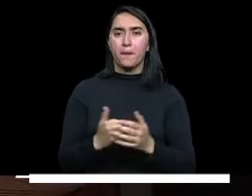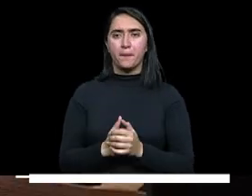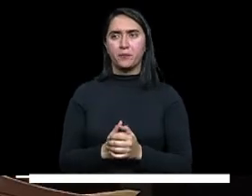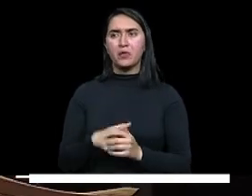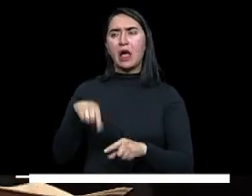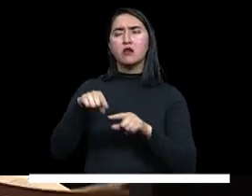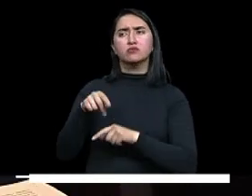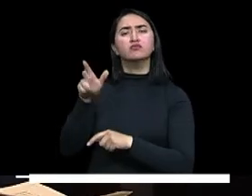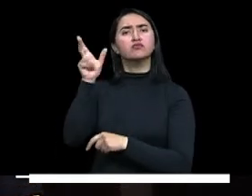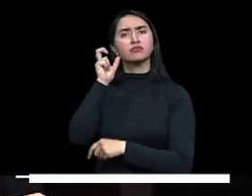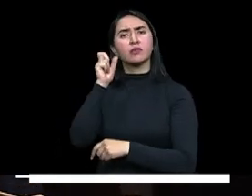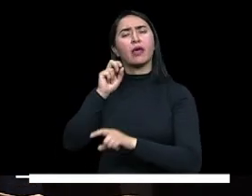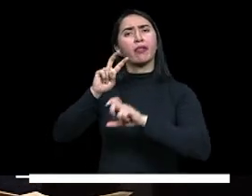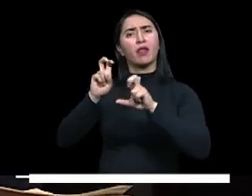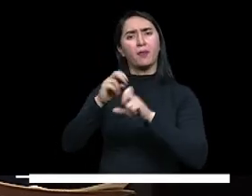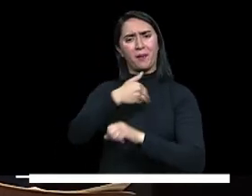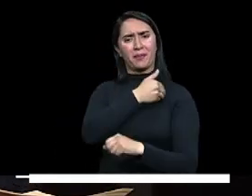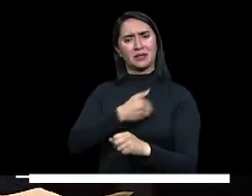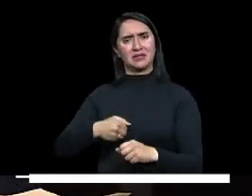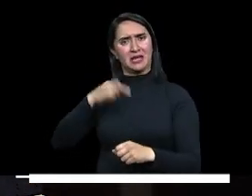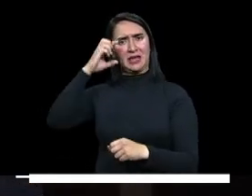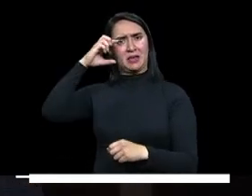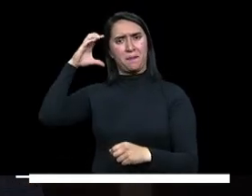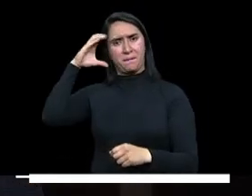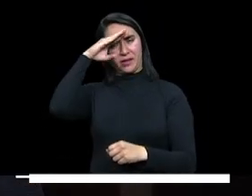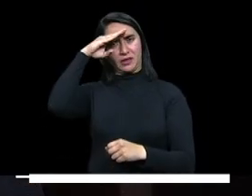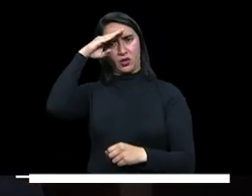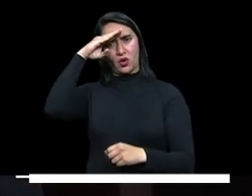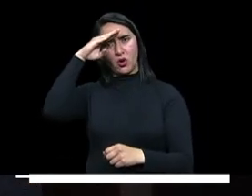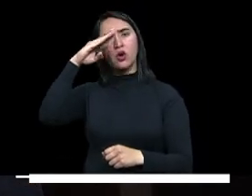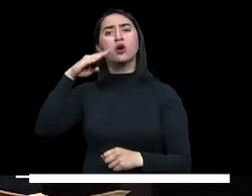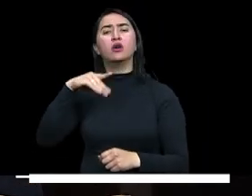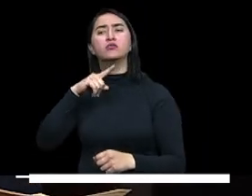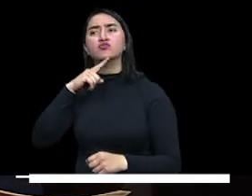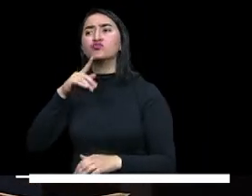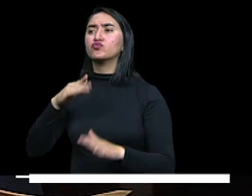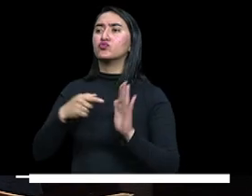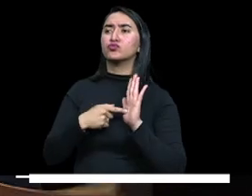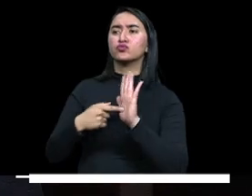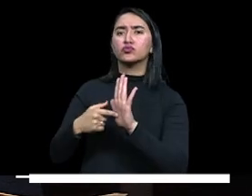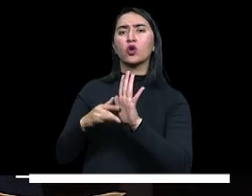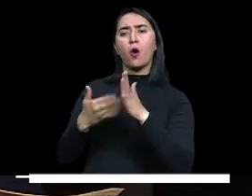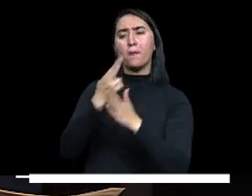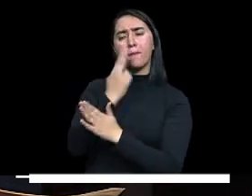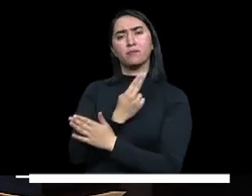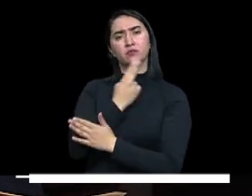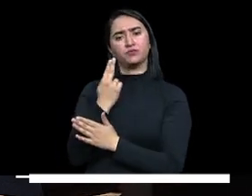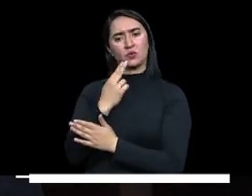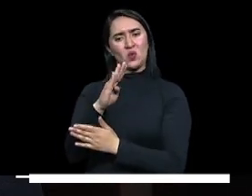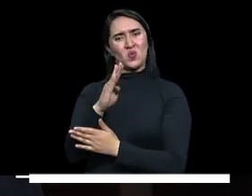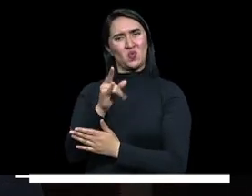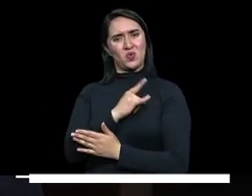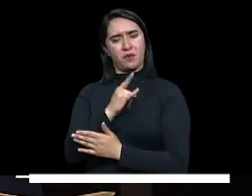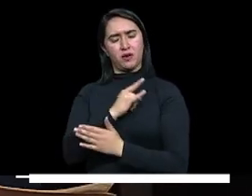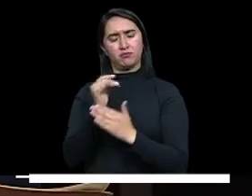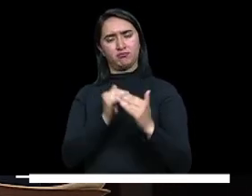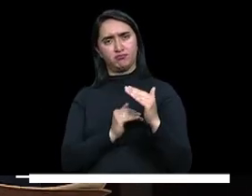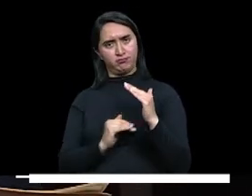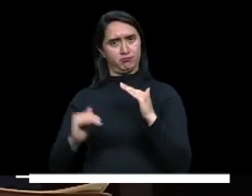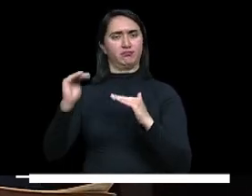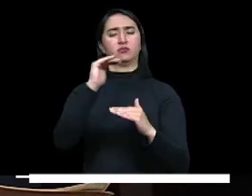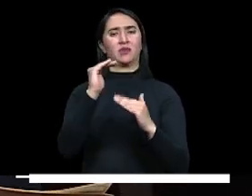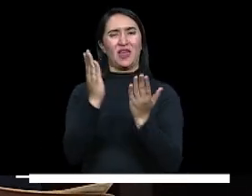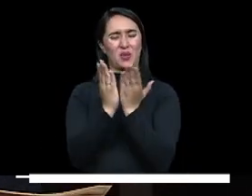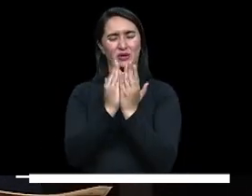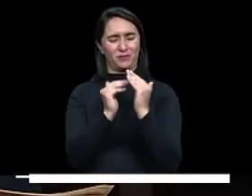ocasiones al presidente de la república Gustavo Petro Urrego mencionar su compromiso para que la educación superior sea reconocida